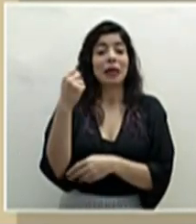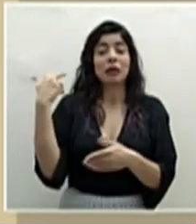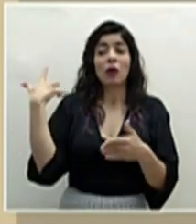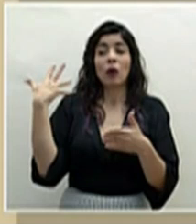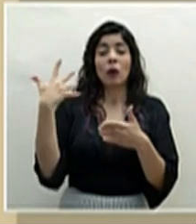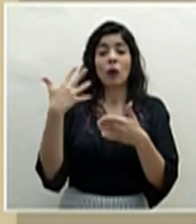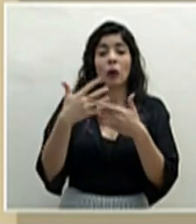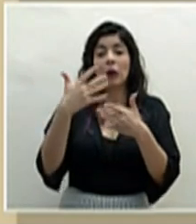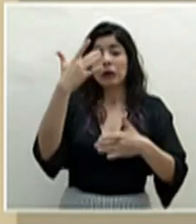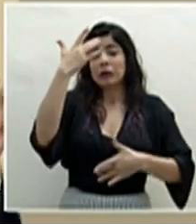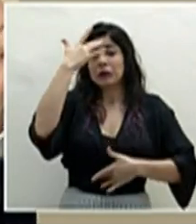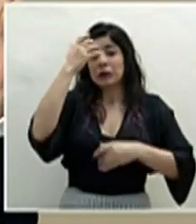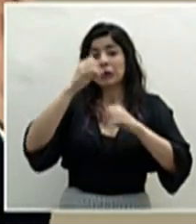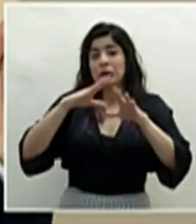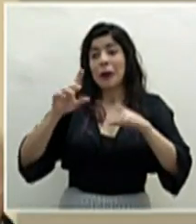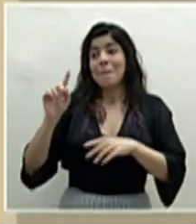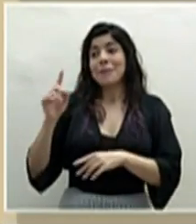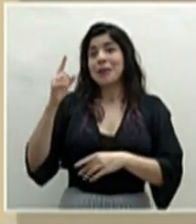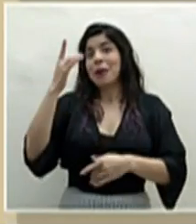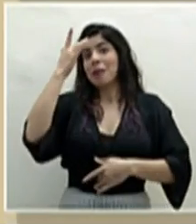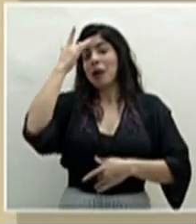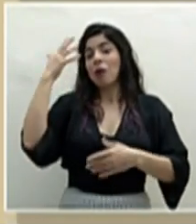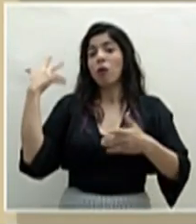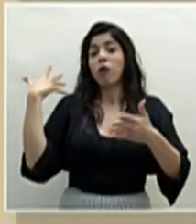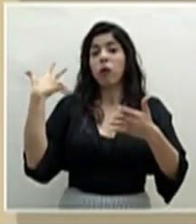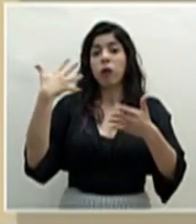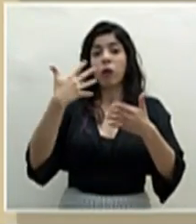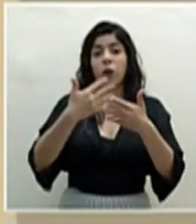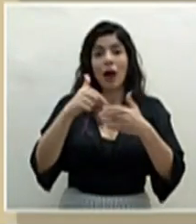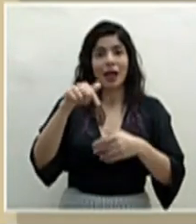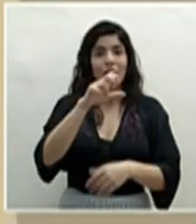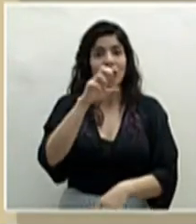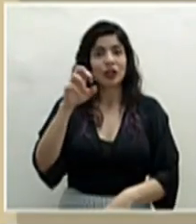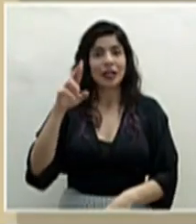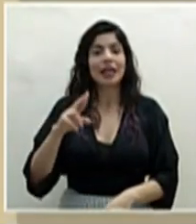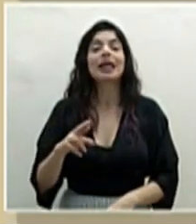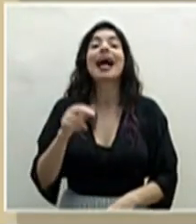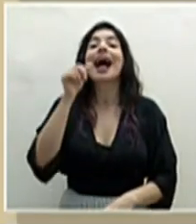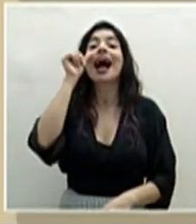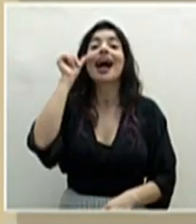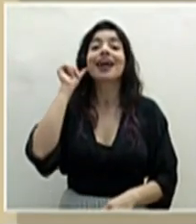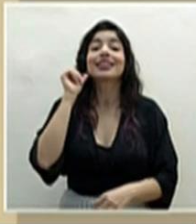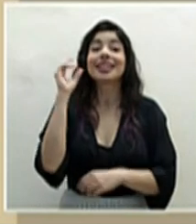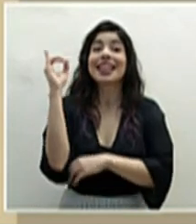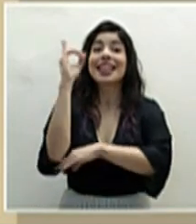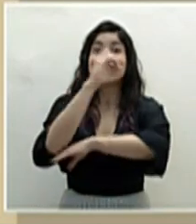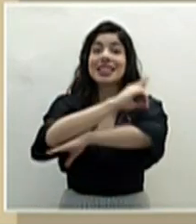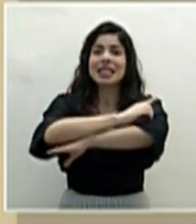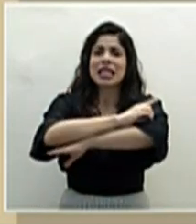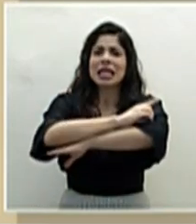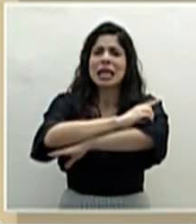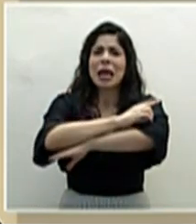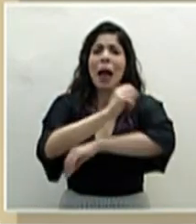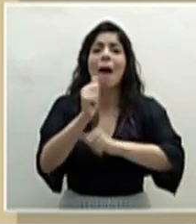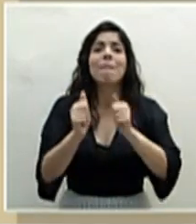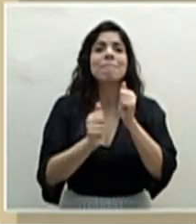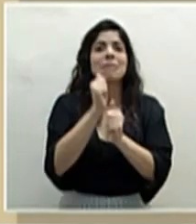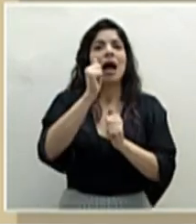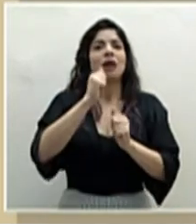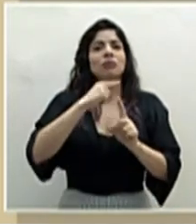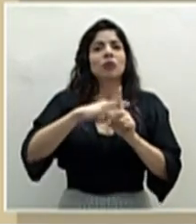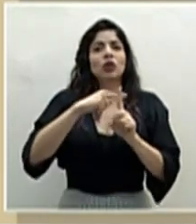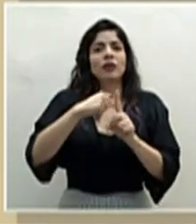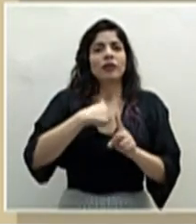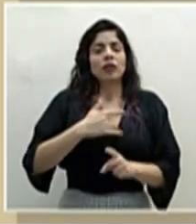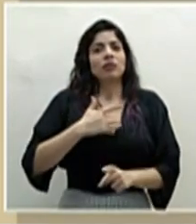que hemos vivido, por lo menos desde el primer caso en Costa Rica, ayer fue el día que más optimismo me